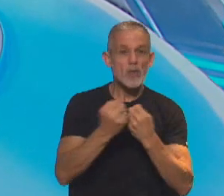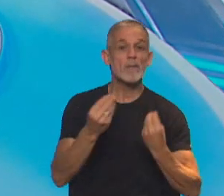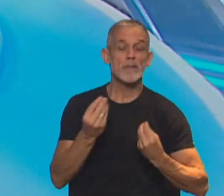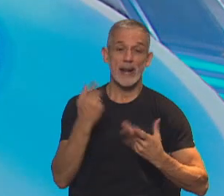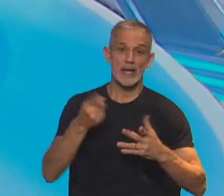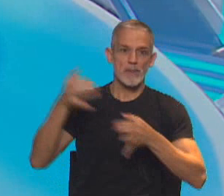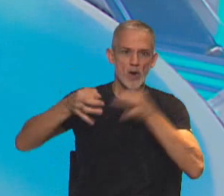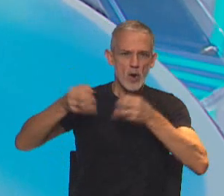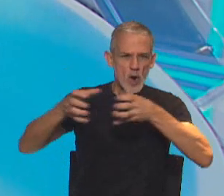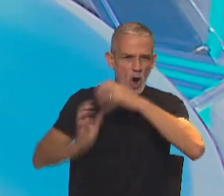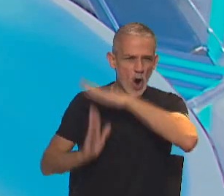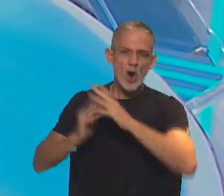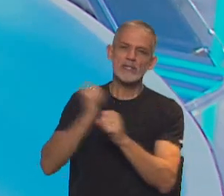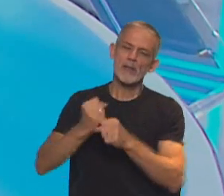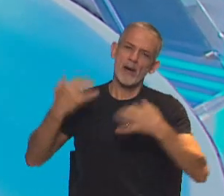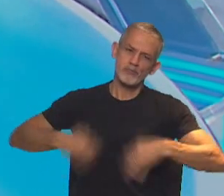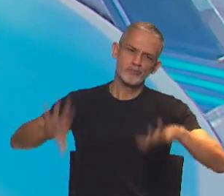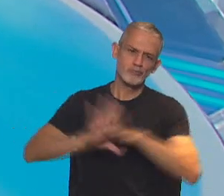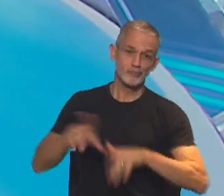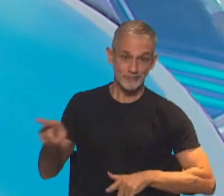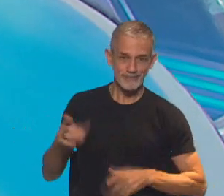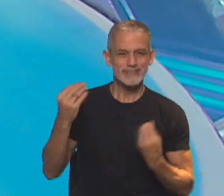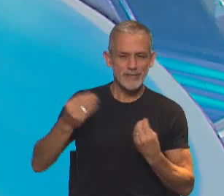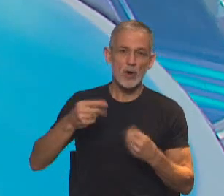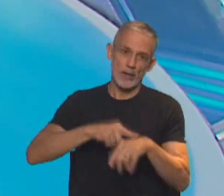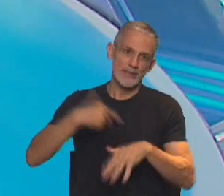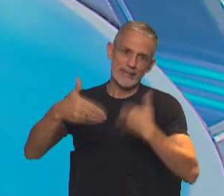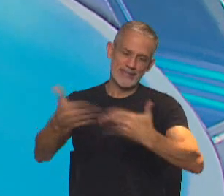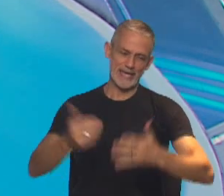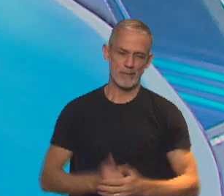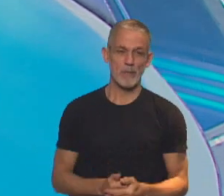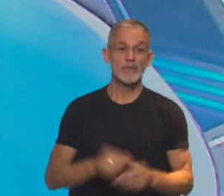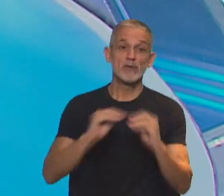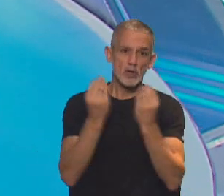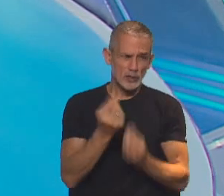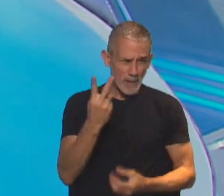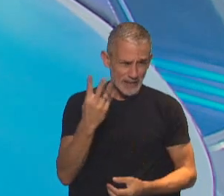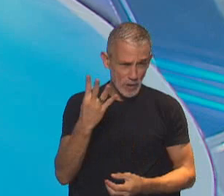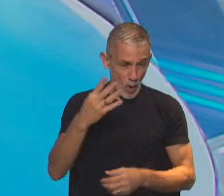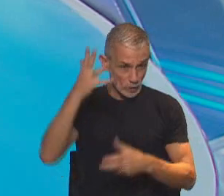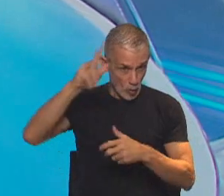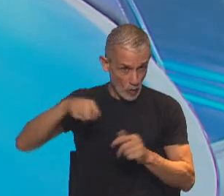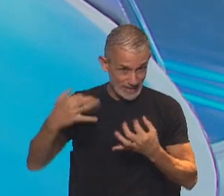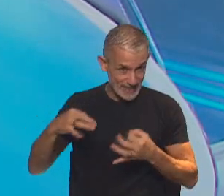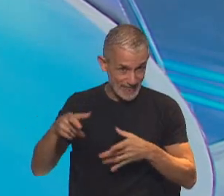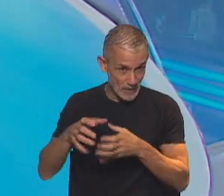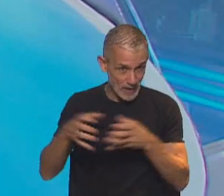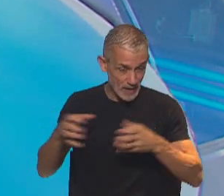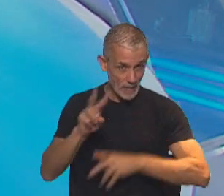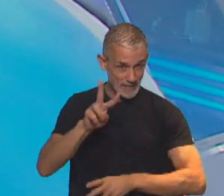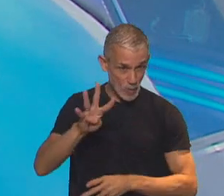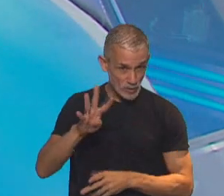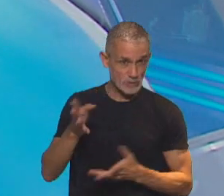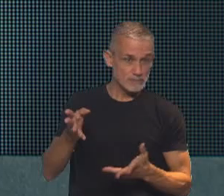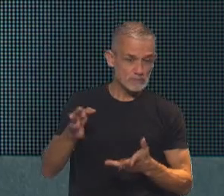haya una corte más eficaz, dicen, y más a tono con los tiempos que corren. 24 integrantes entonces, ¿no? Si avanza este proyecto,